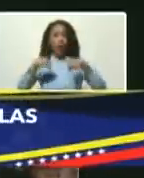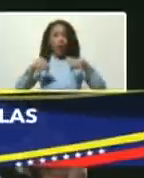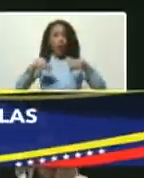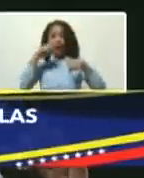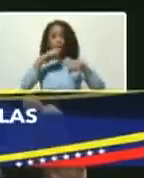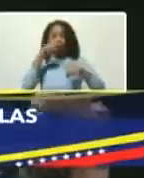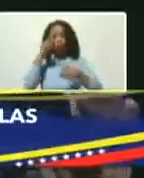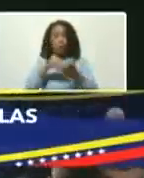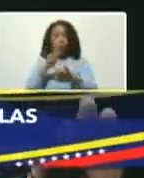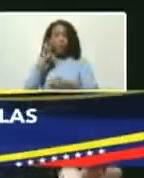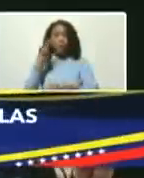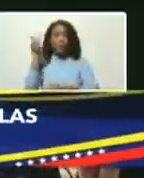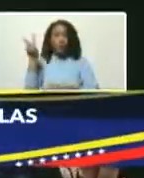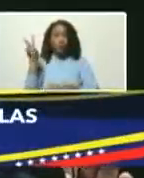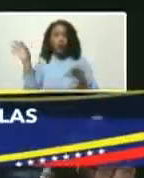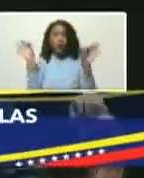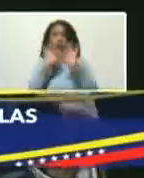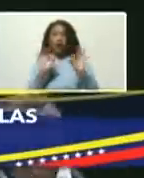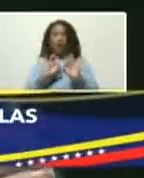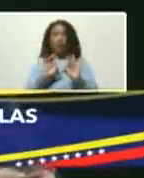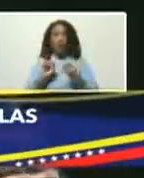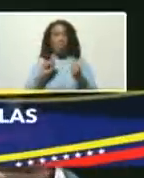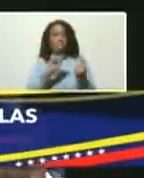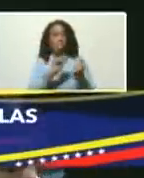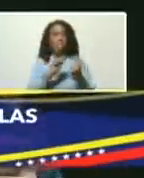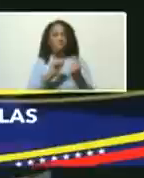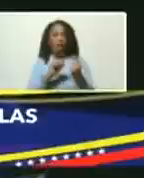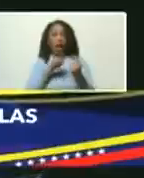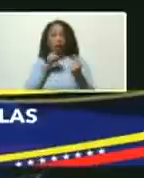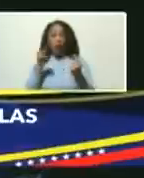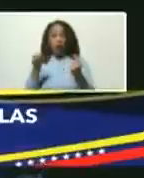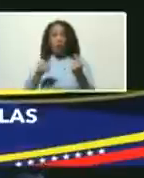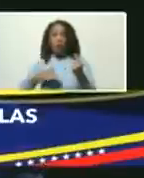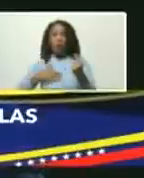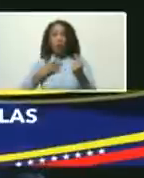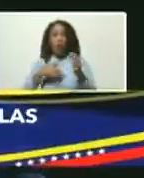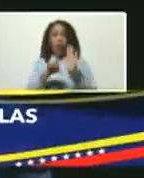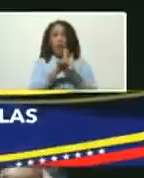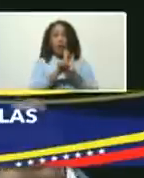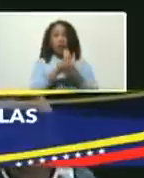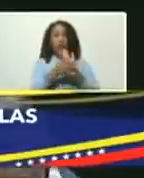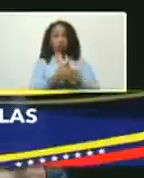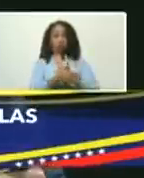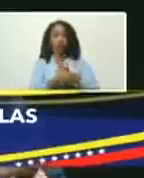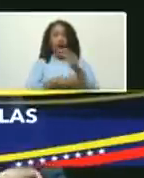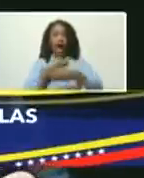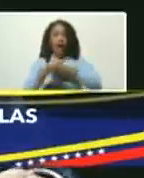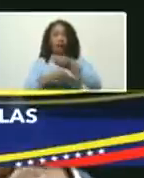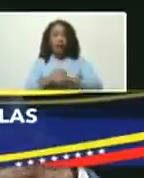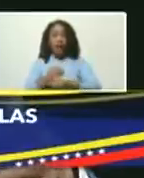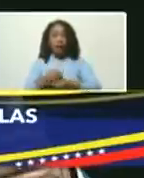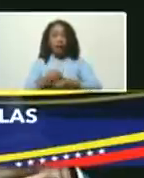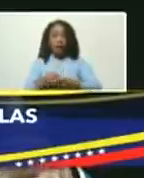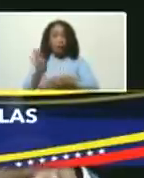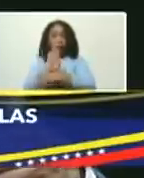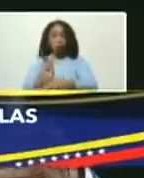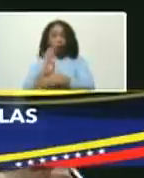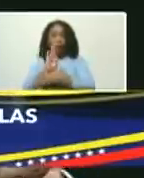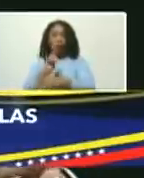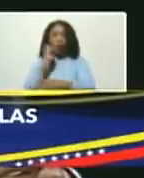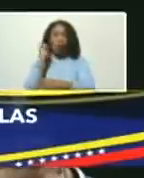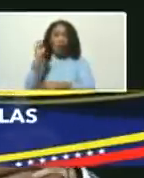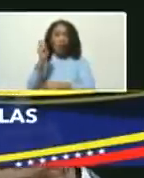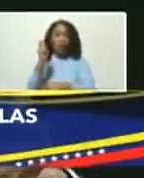2022, que nadie discute, que a través de ella será posible garantizar que la inversión